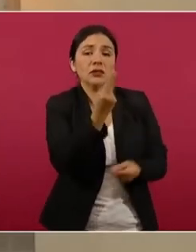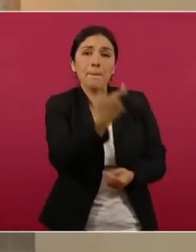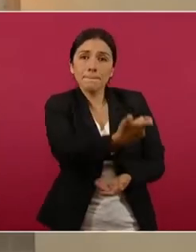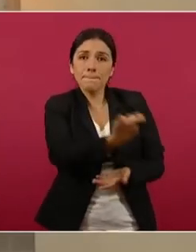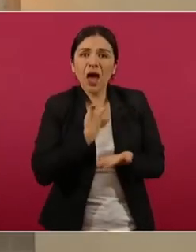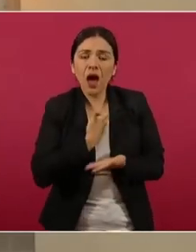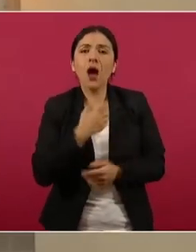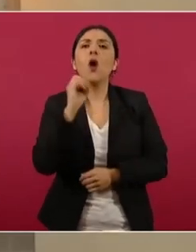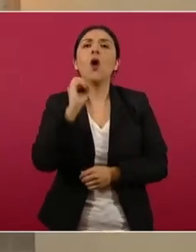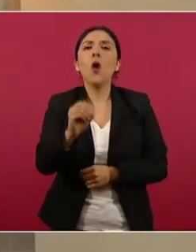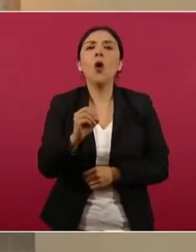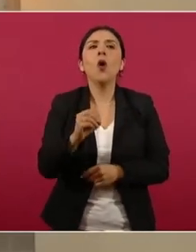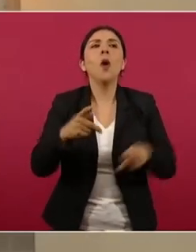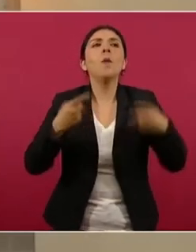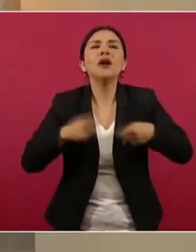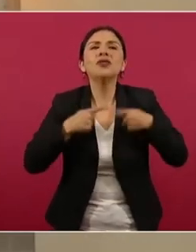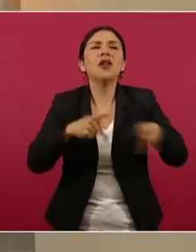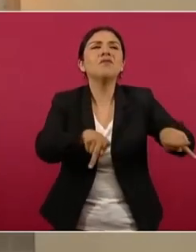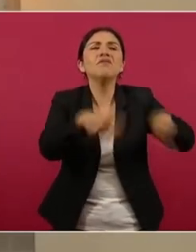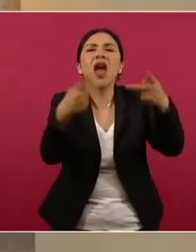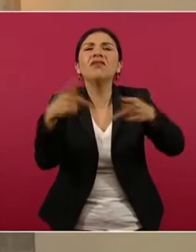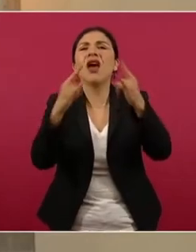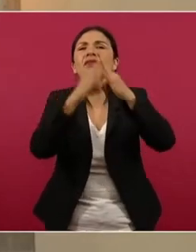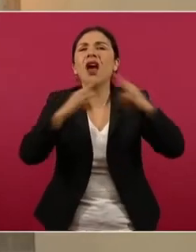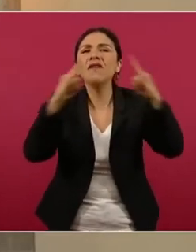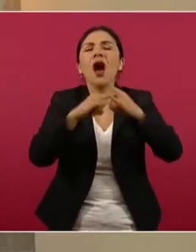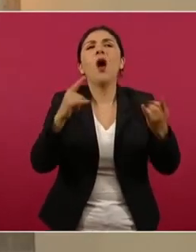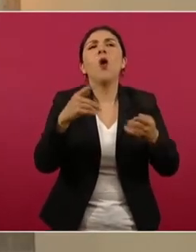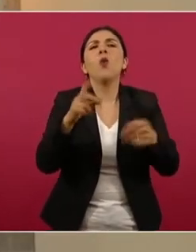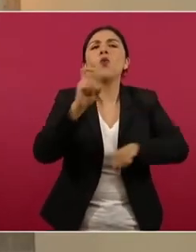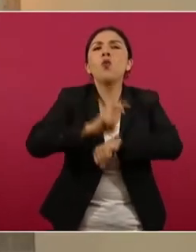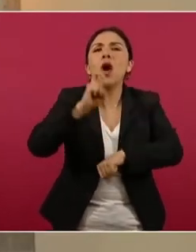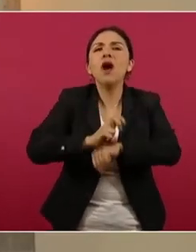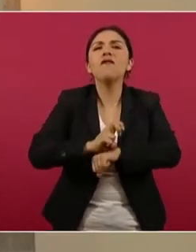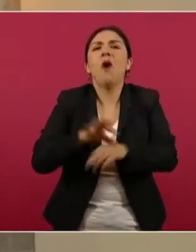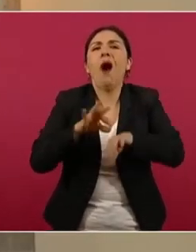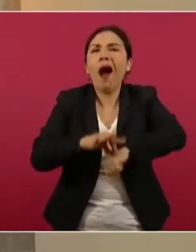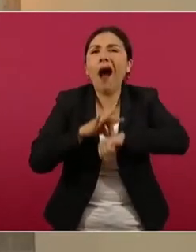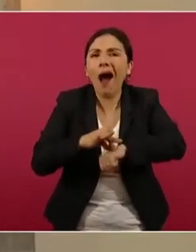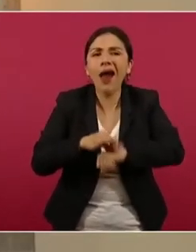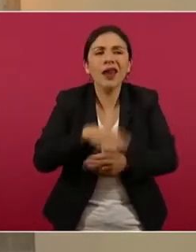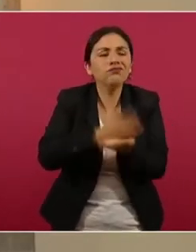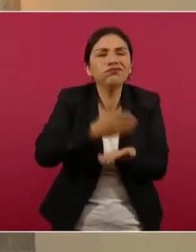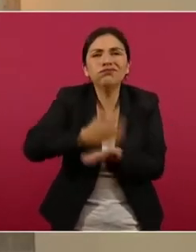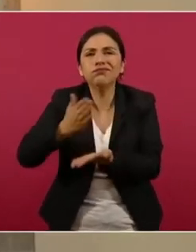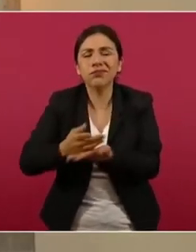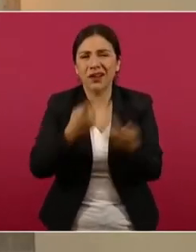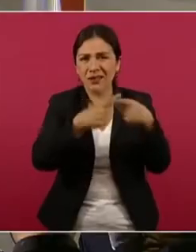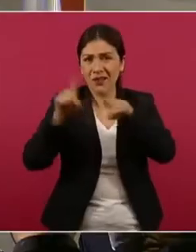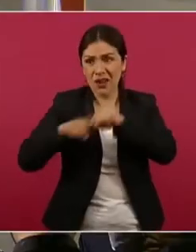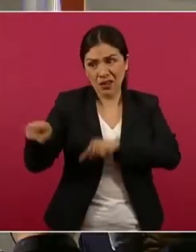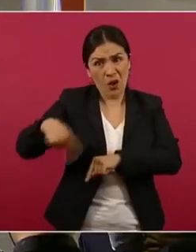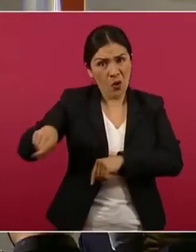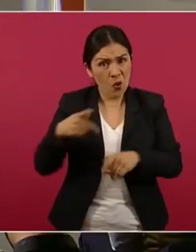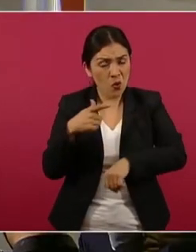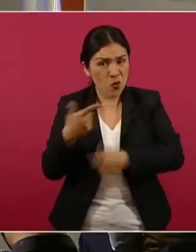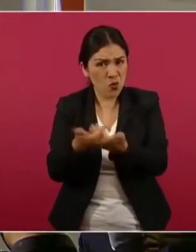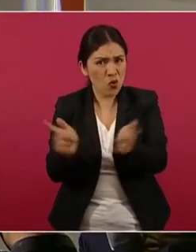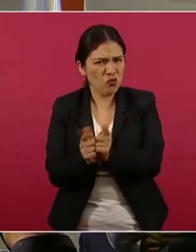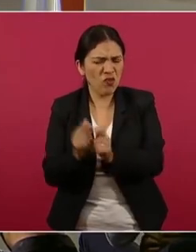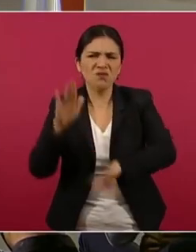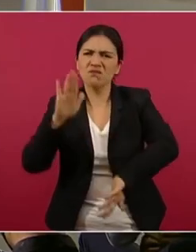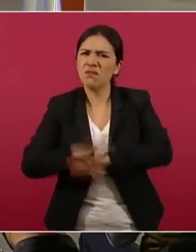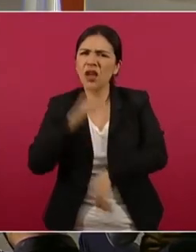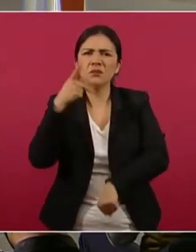la gente que vende huevo, carne, entasco, plata, y es un grupo que afecta la